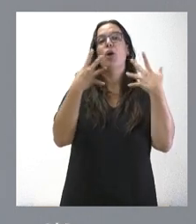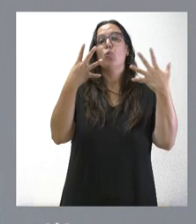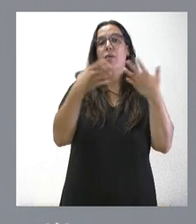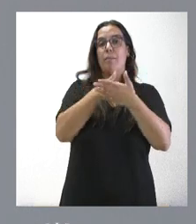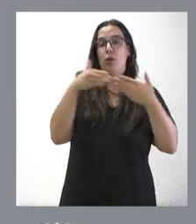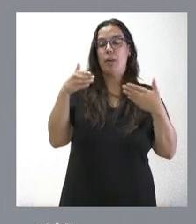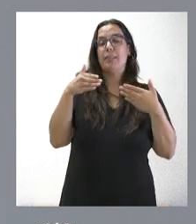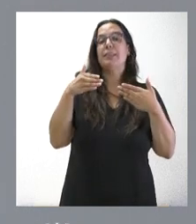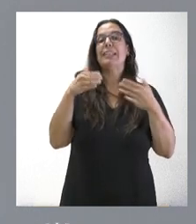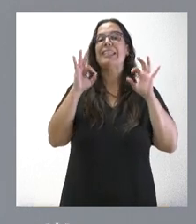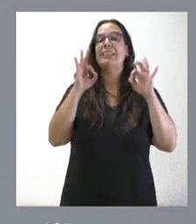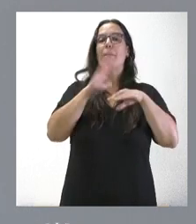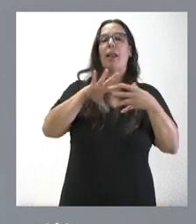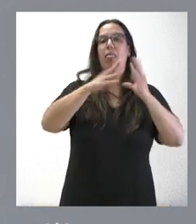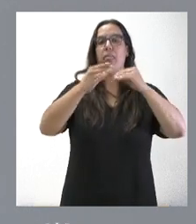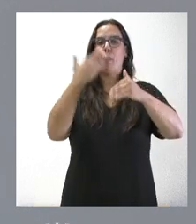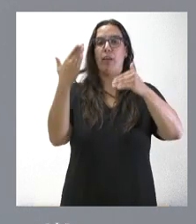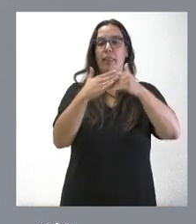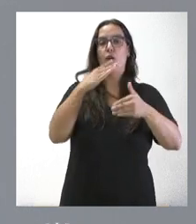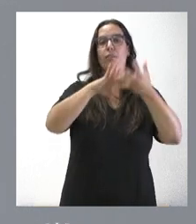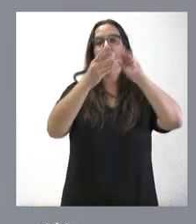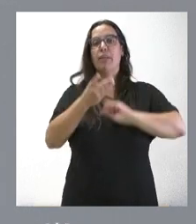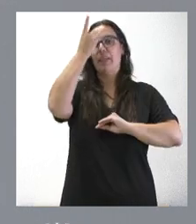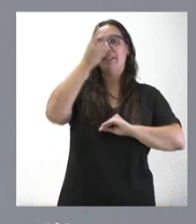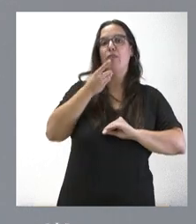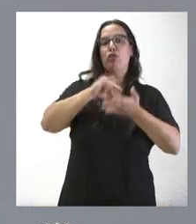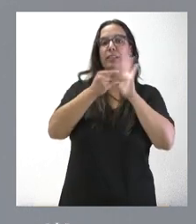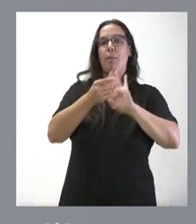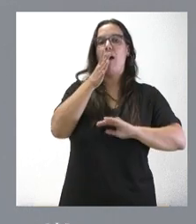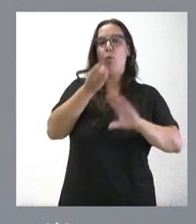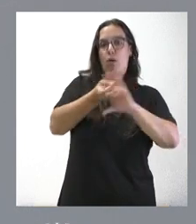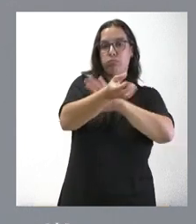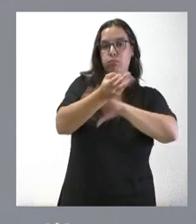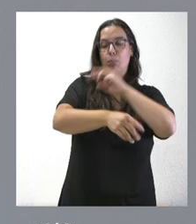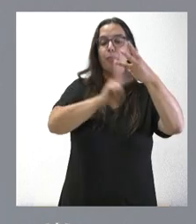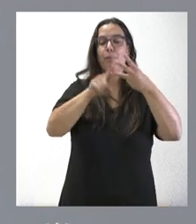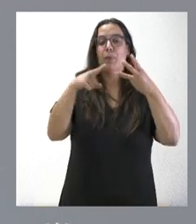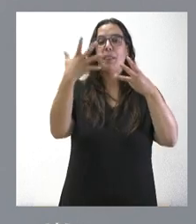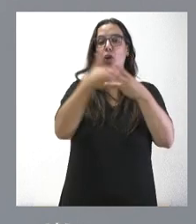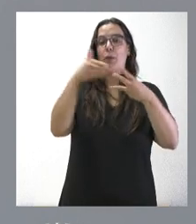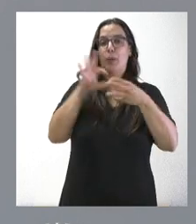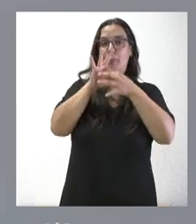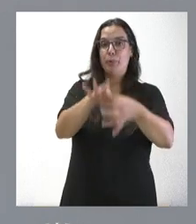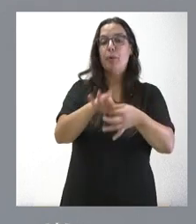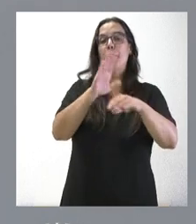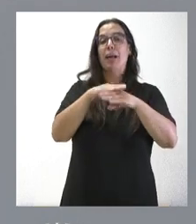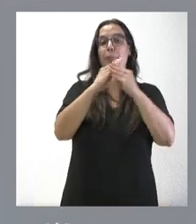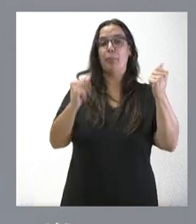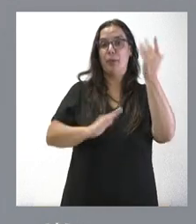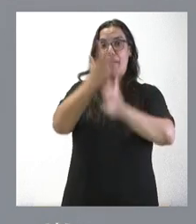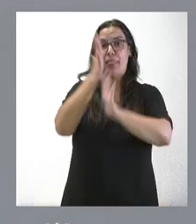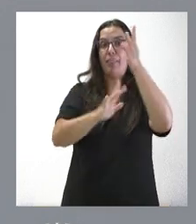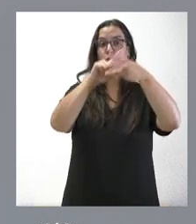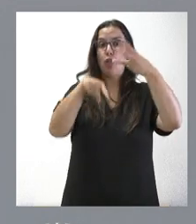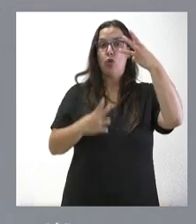vinculados a la modernización y digitalización del ciclo del agua y los cinco millones asociados a la extinción de incendios, hacemos un